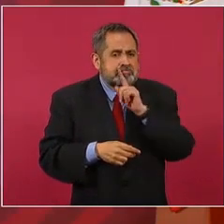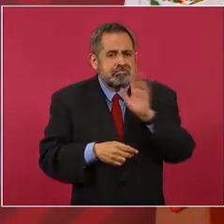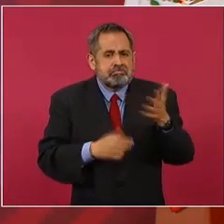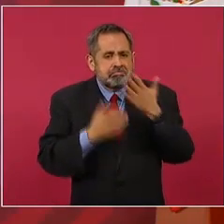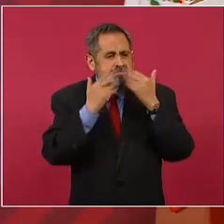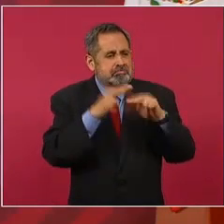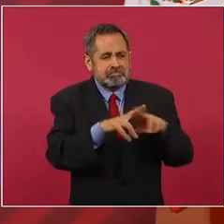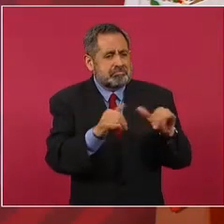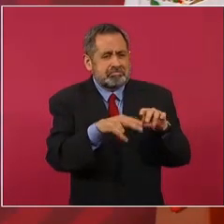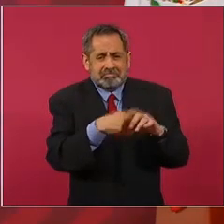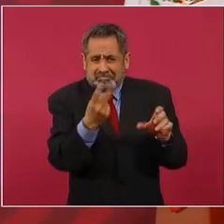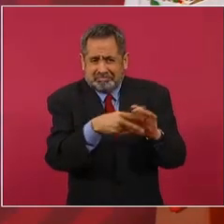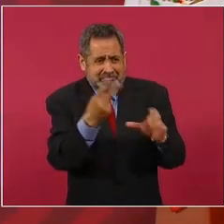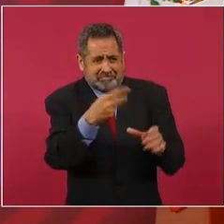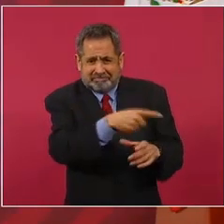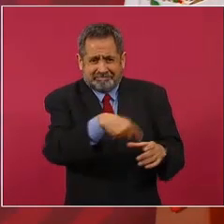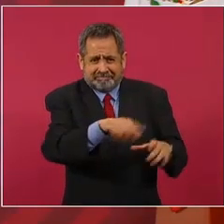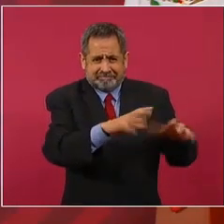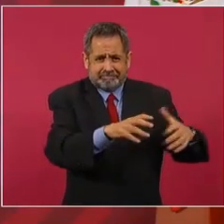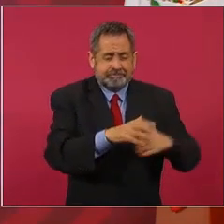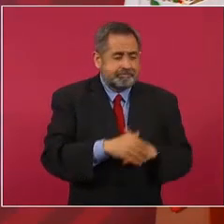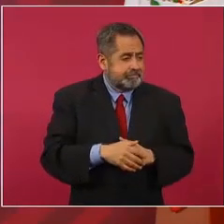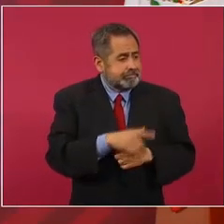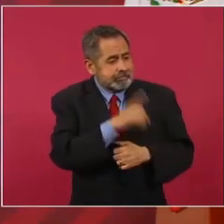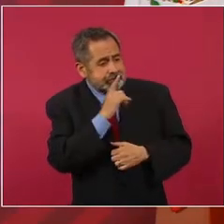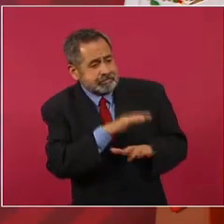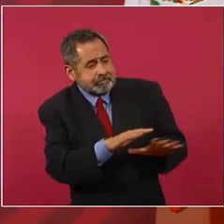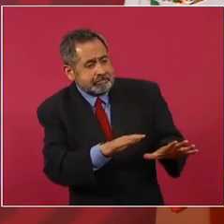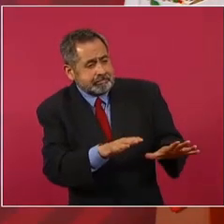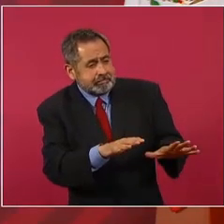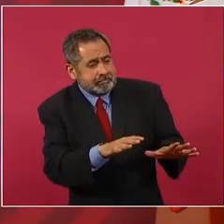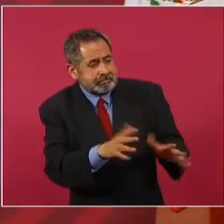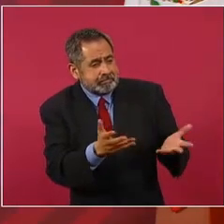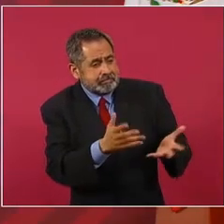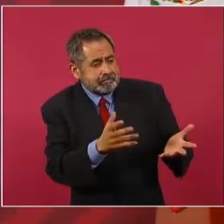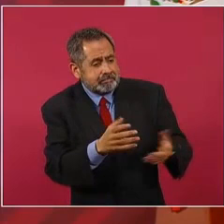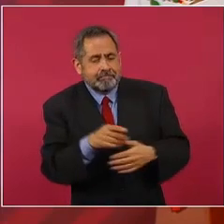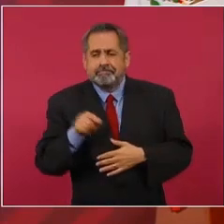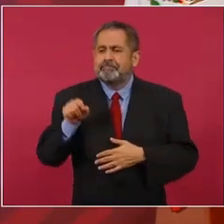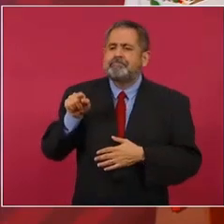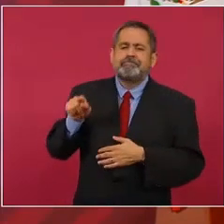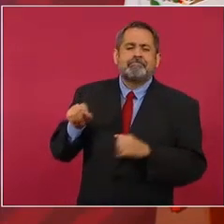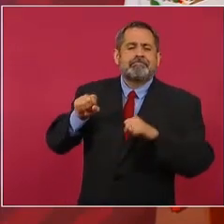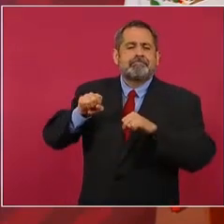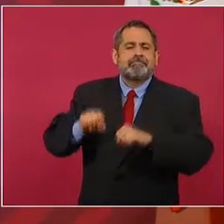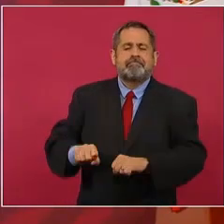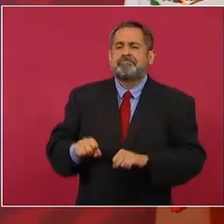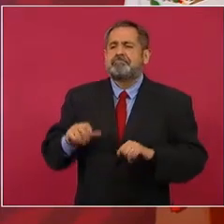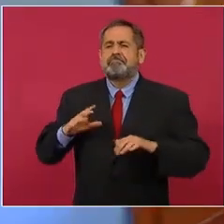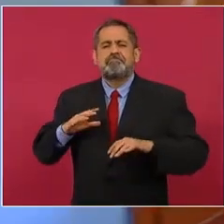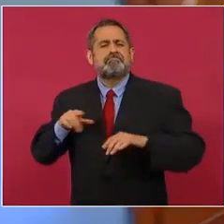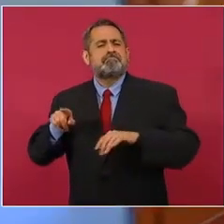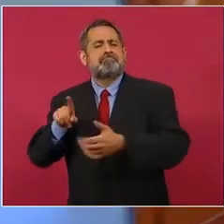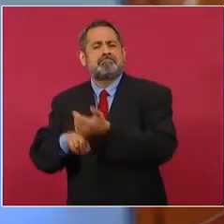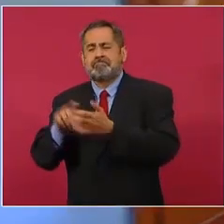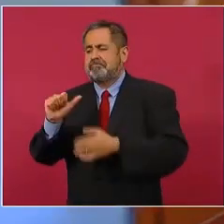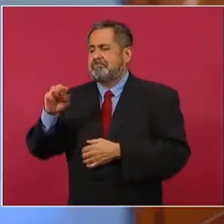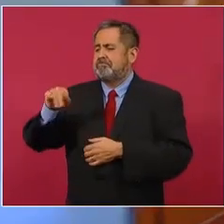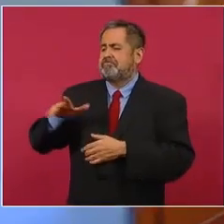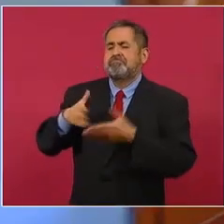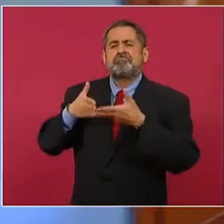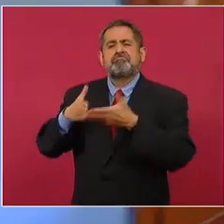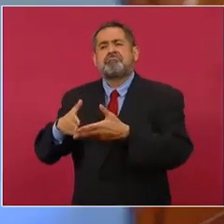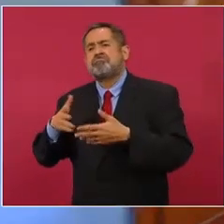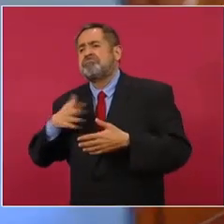tiene nada. Y en esa mar tranquila, pues en esa mar tranquila, navega en esa calma chicha López Obrador, con su